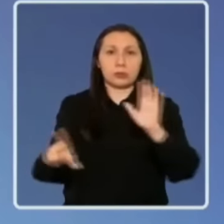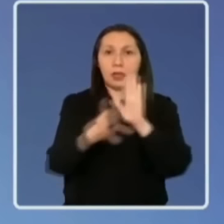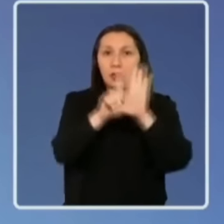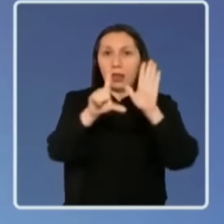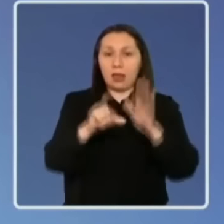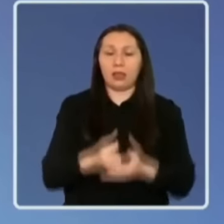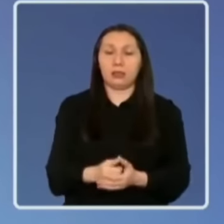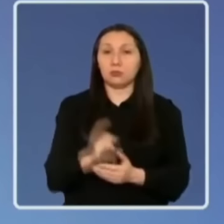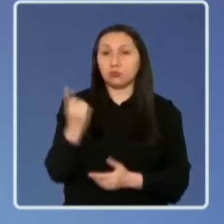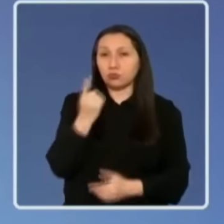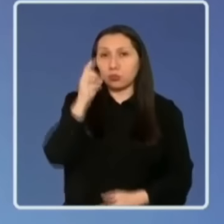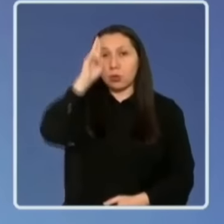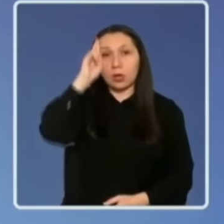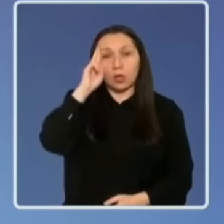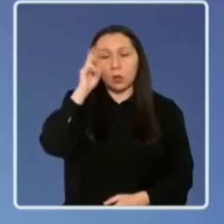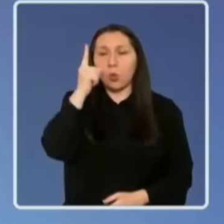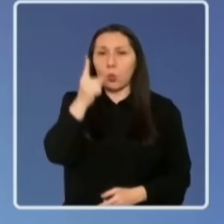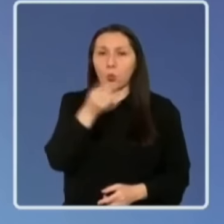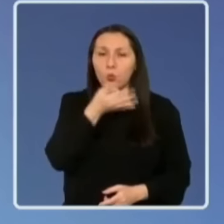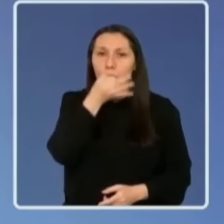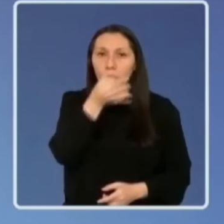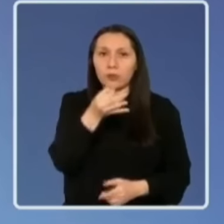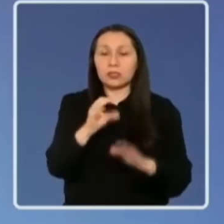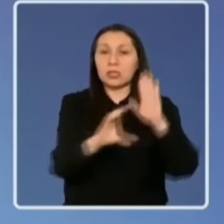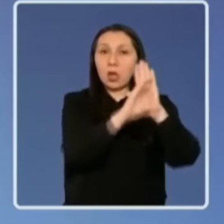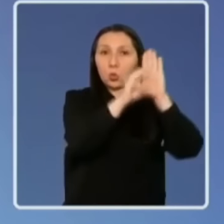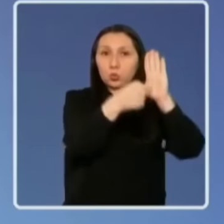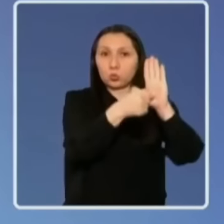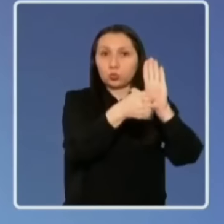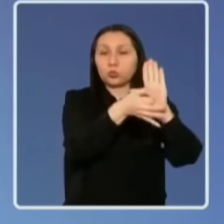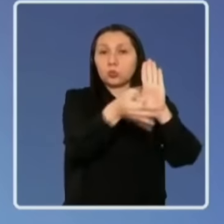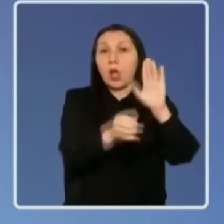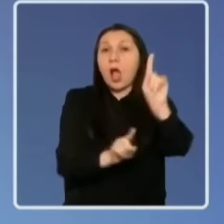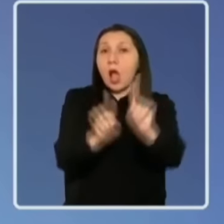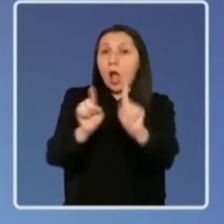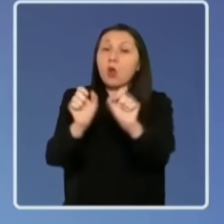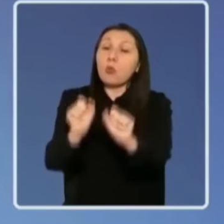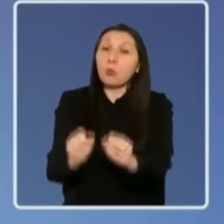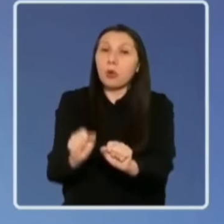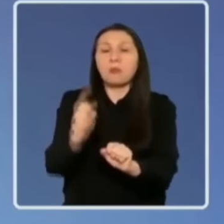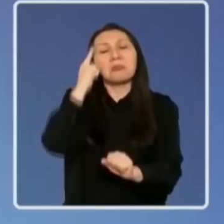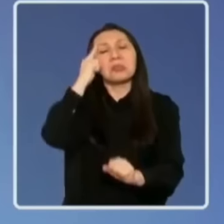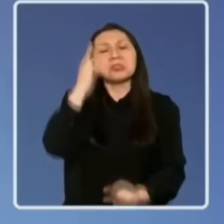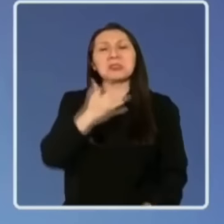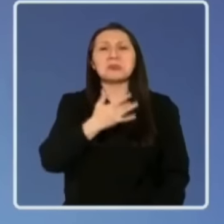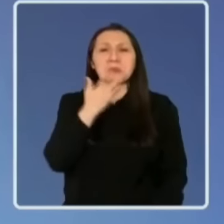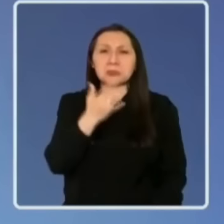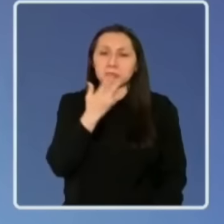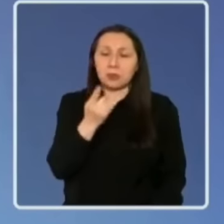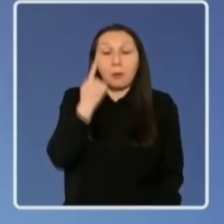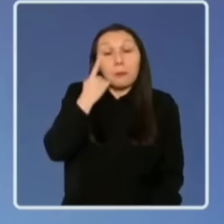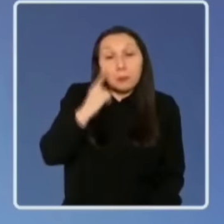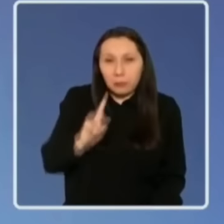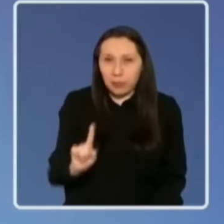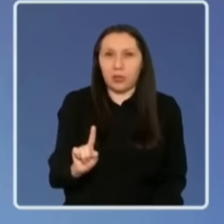una expresión que tiene la Constitución, que probablemente algunos podrán considerar trivial, pero que es